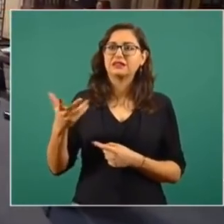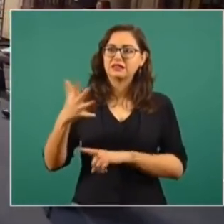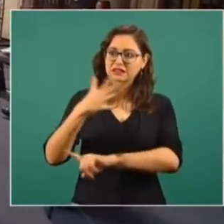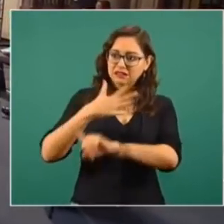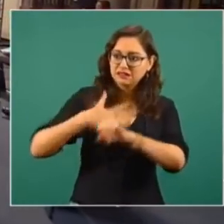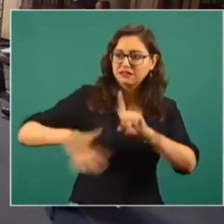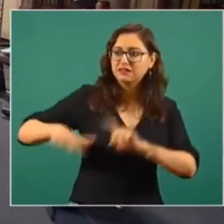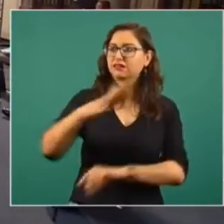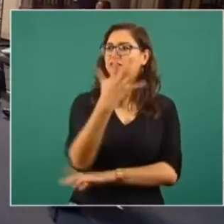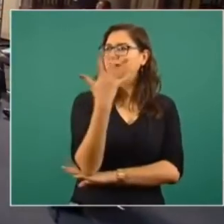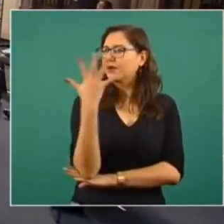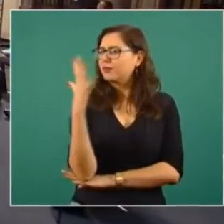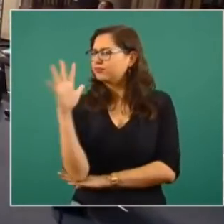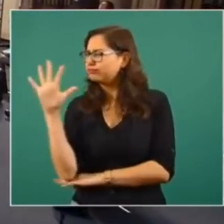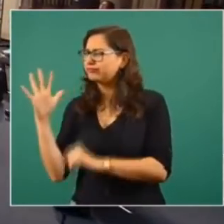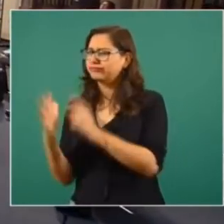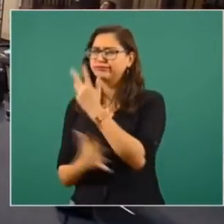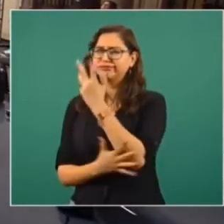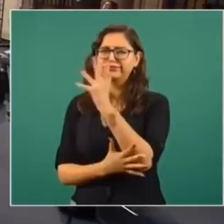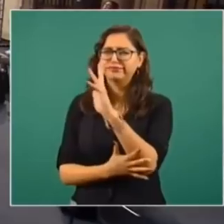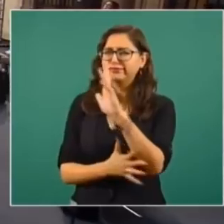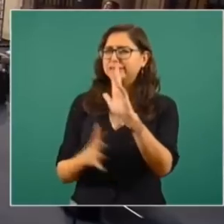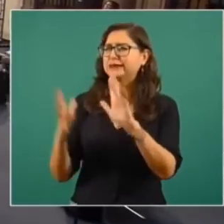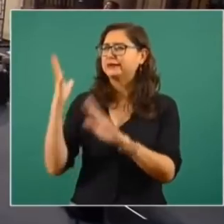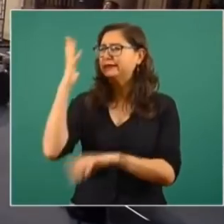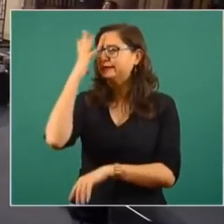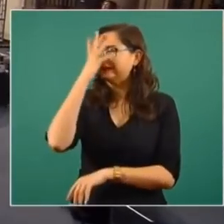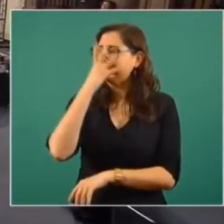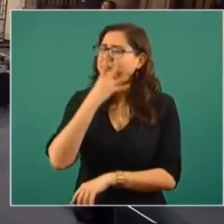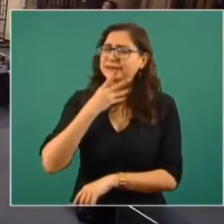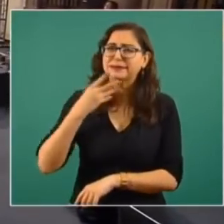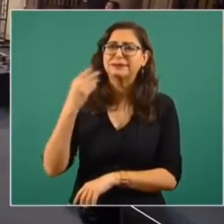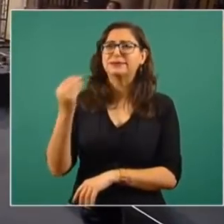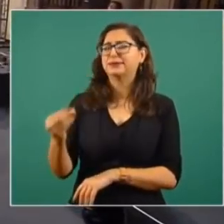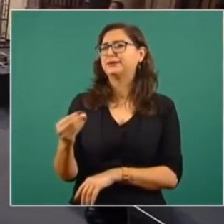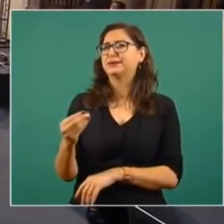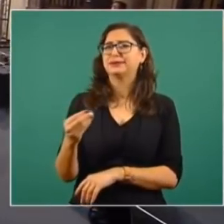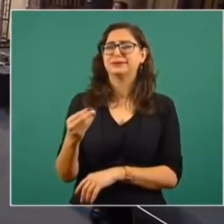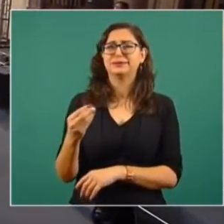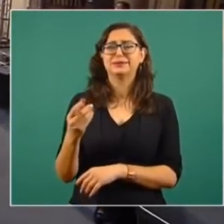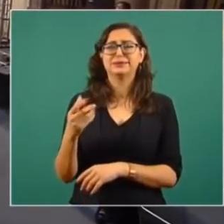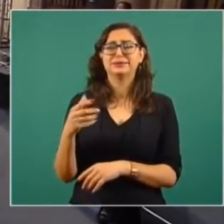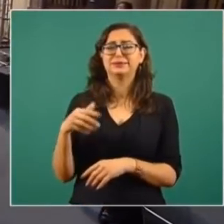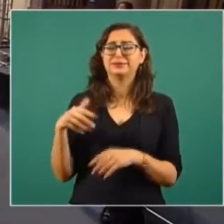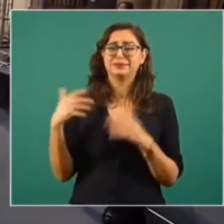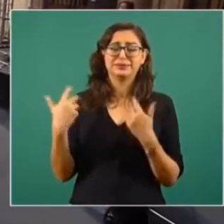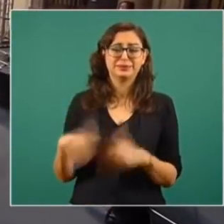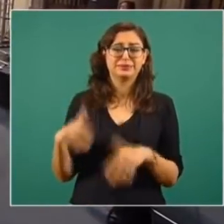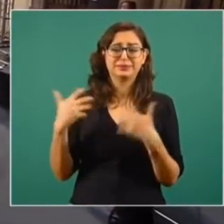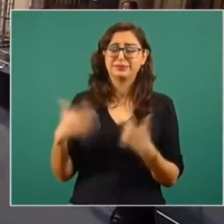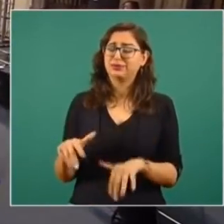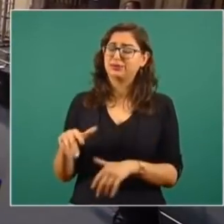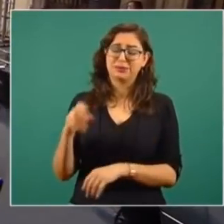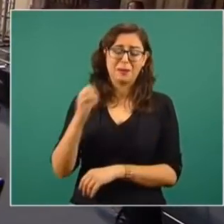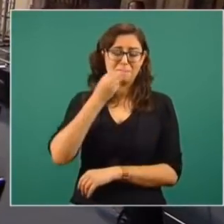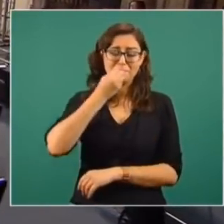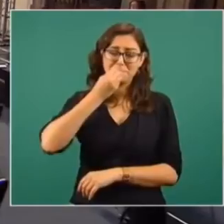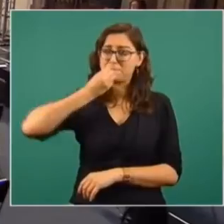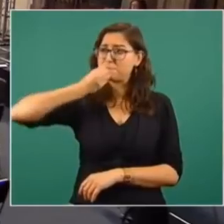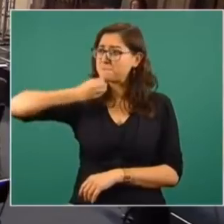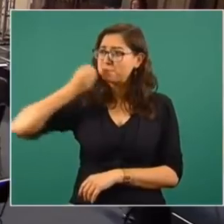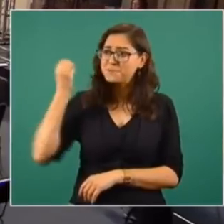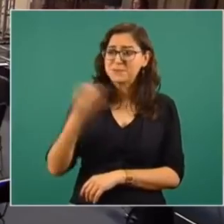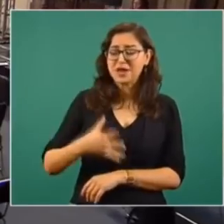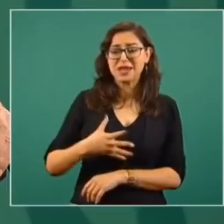ecológicas, selváticas, de primer orden en